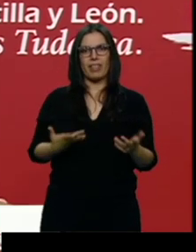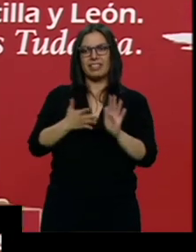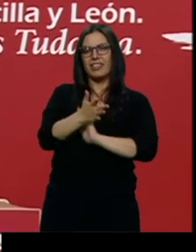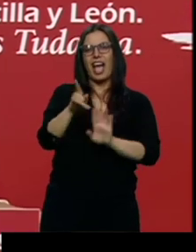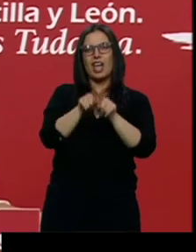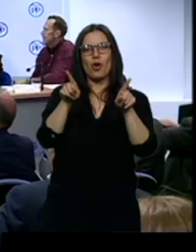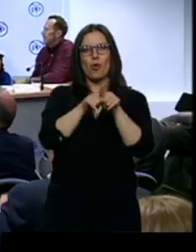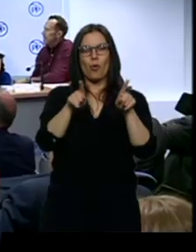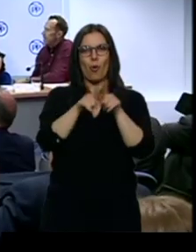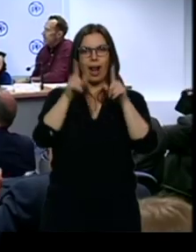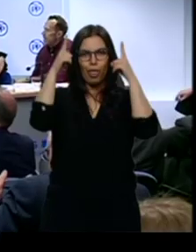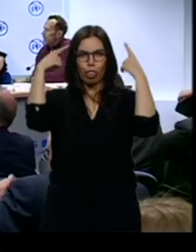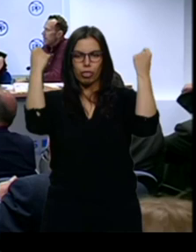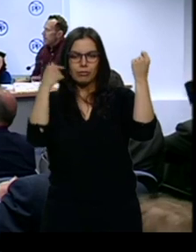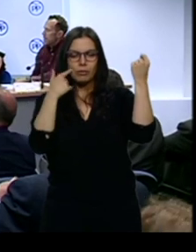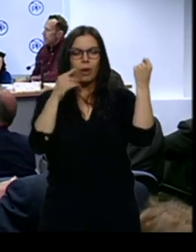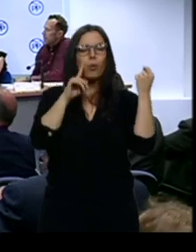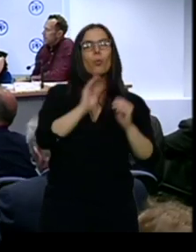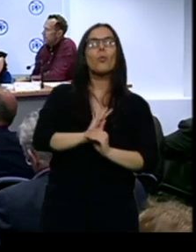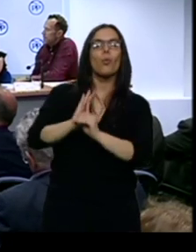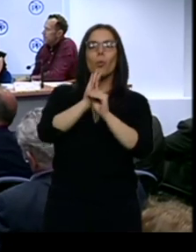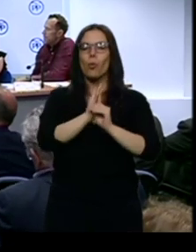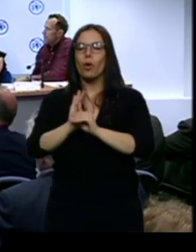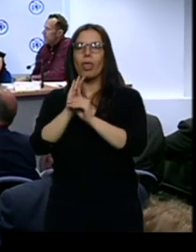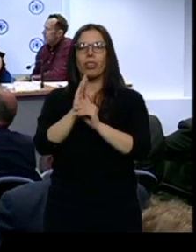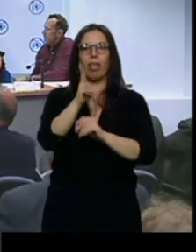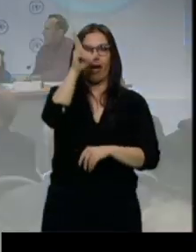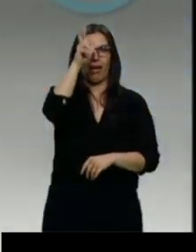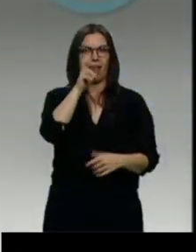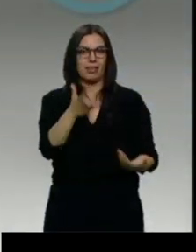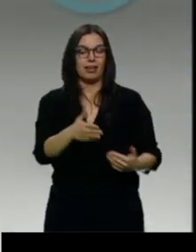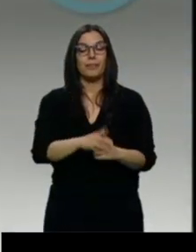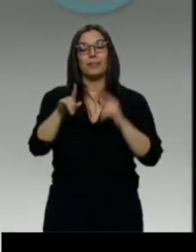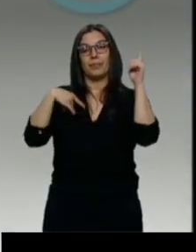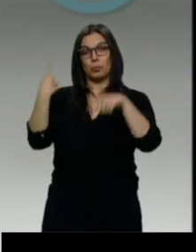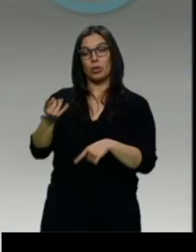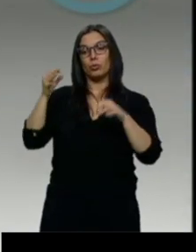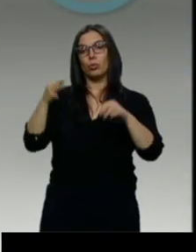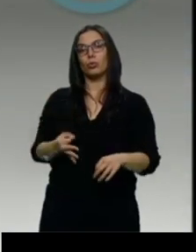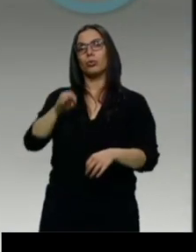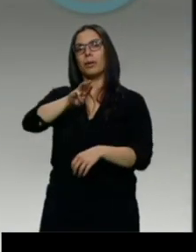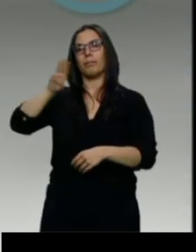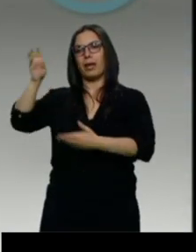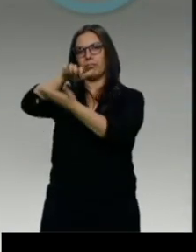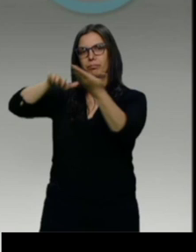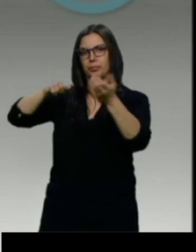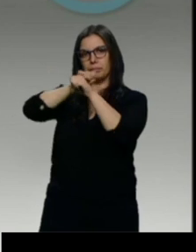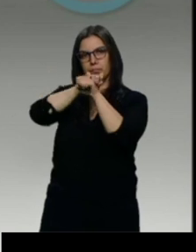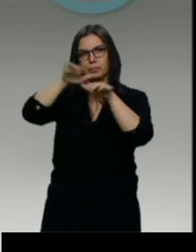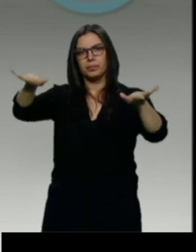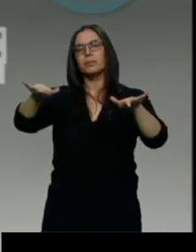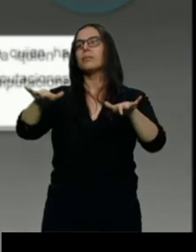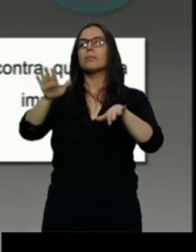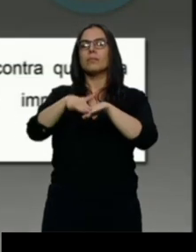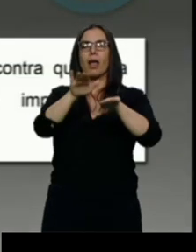cuidar de las gallinas. Justo después de estas palabras de Ana Sánchez, el PP emitía este comunicado para defender la limpieza de sus primarias y